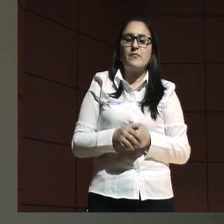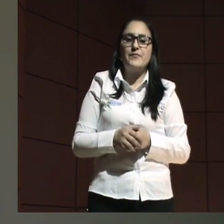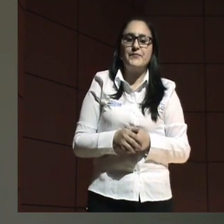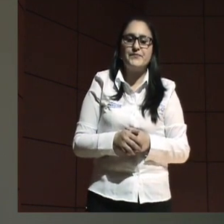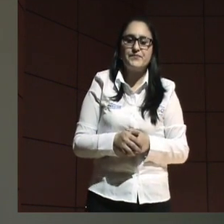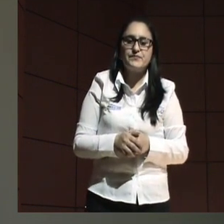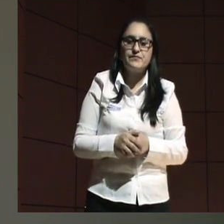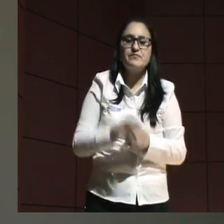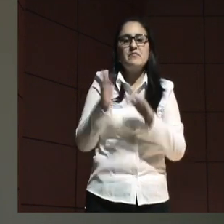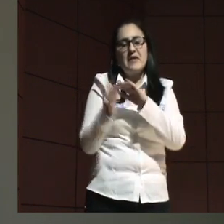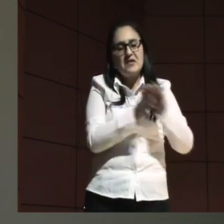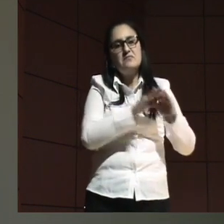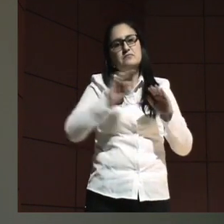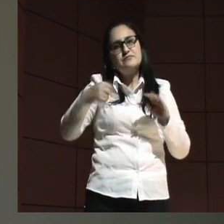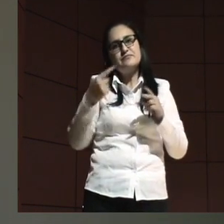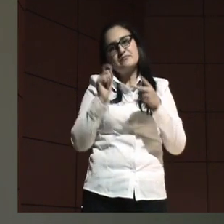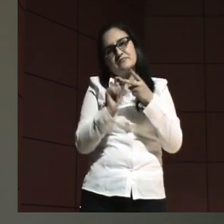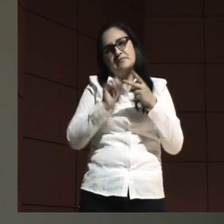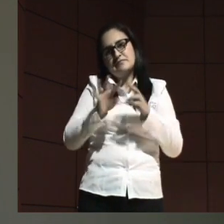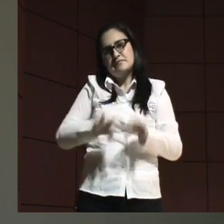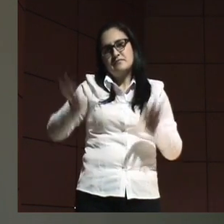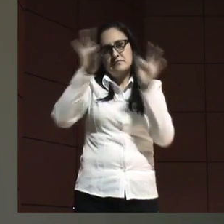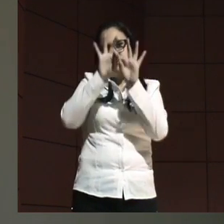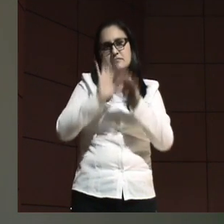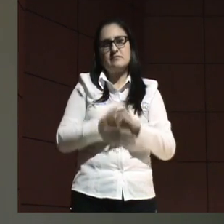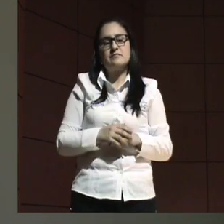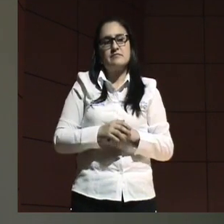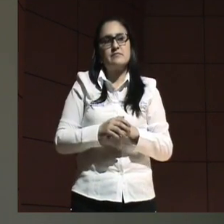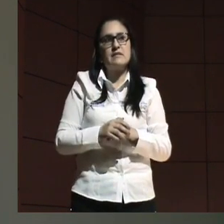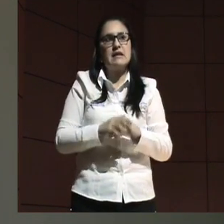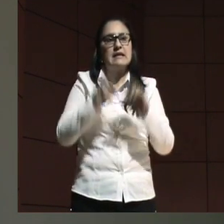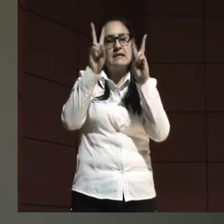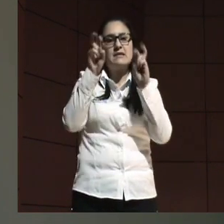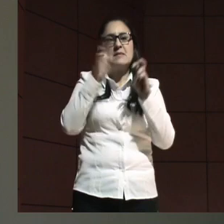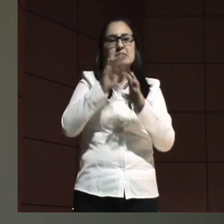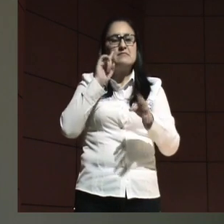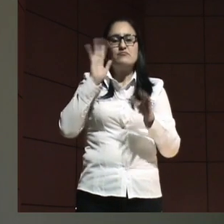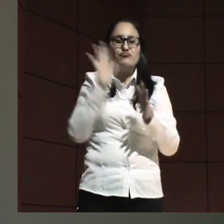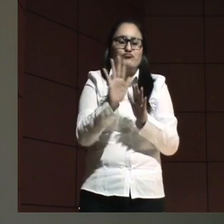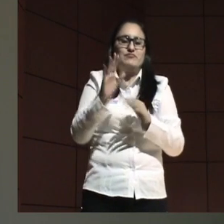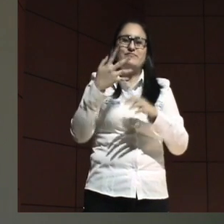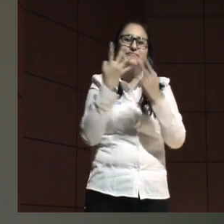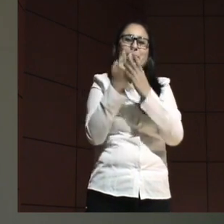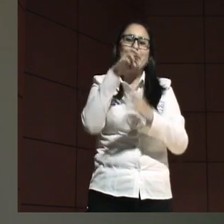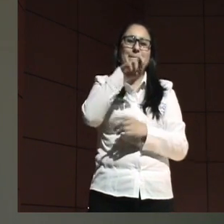de otro lado está el punto importante y ya toca el tema puramente penal